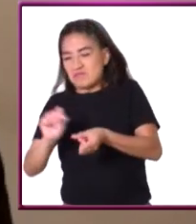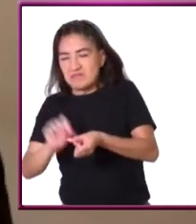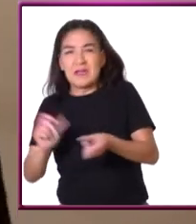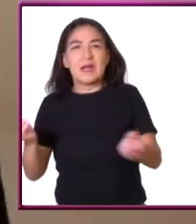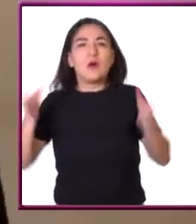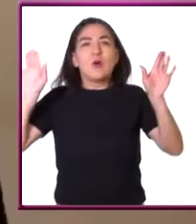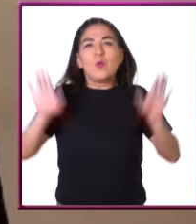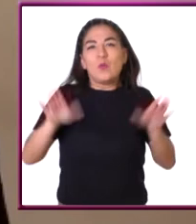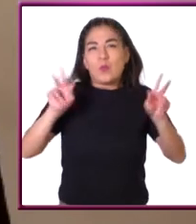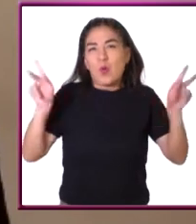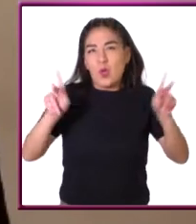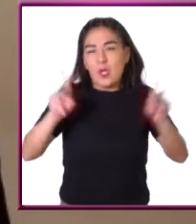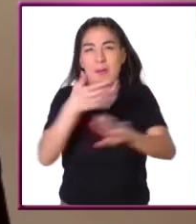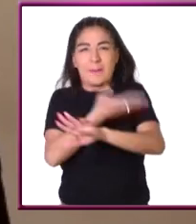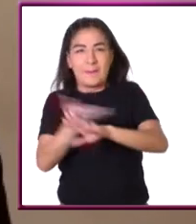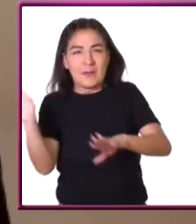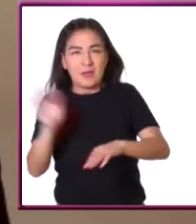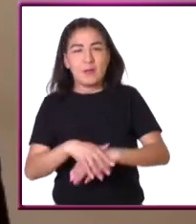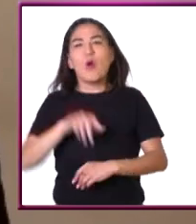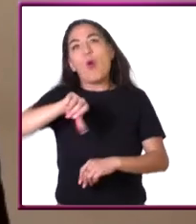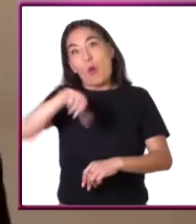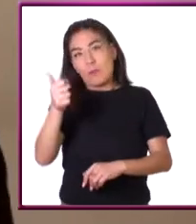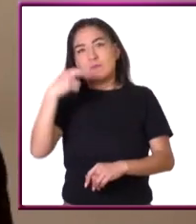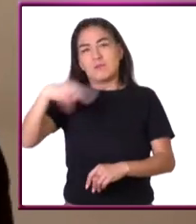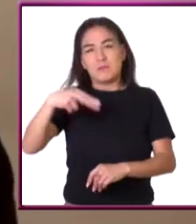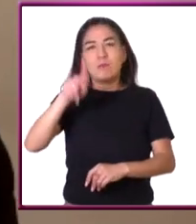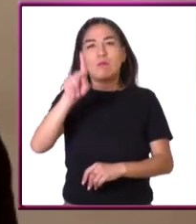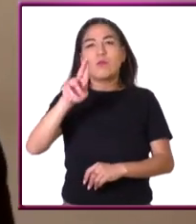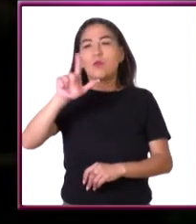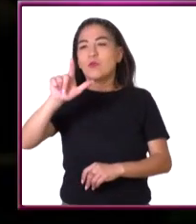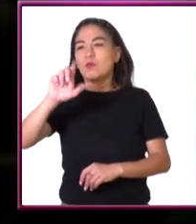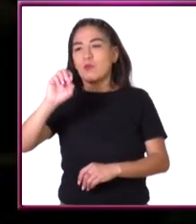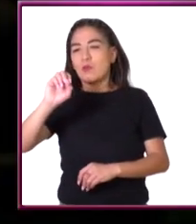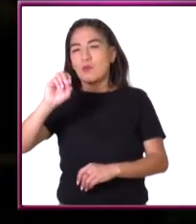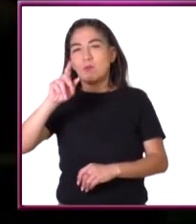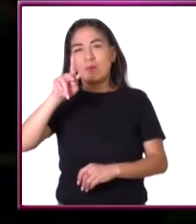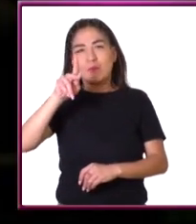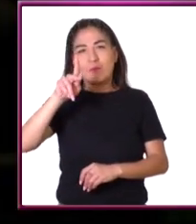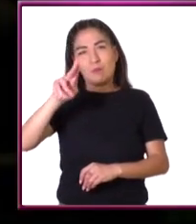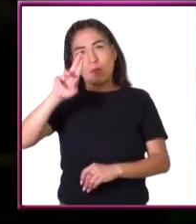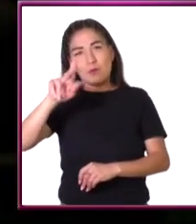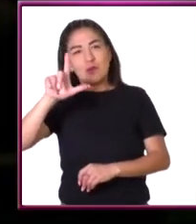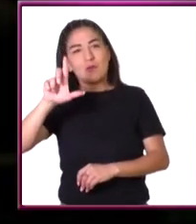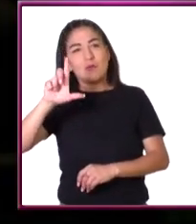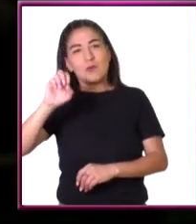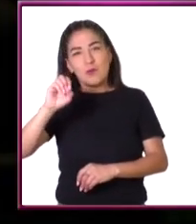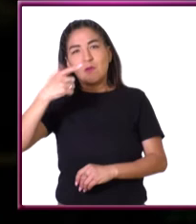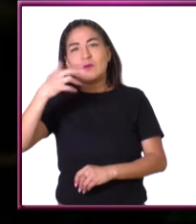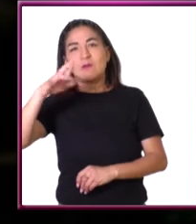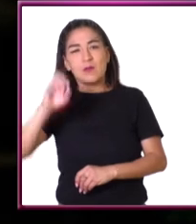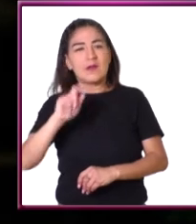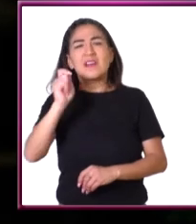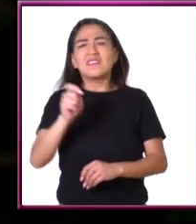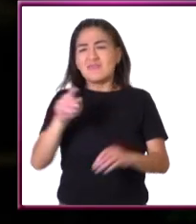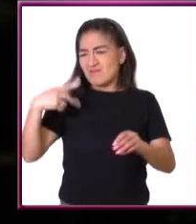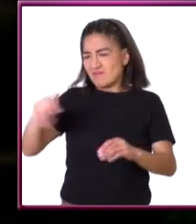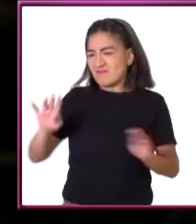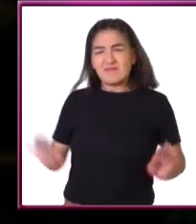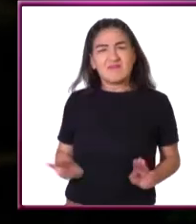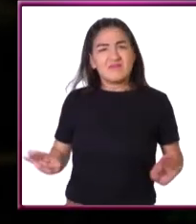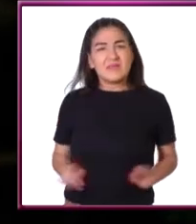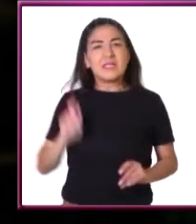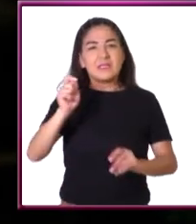las moscas blancas y con otros que se llaman fulgoridos. Pero su característica principal es que tienen un pequeño estilete,